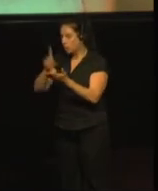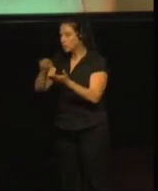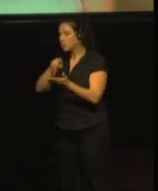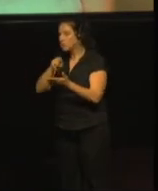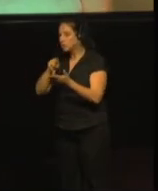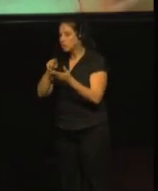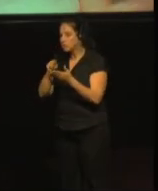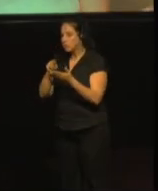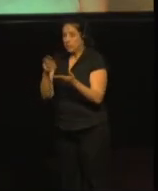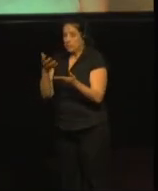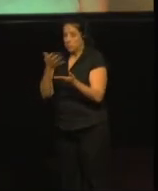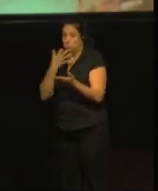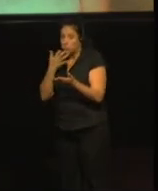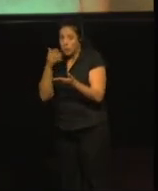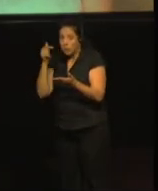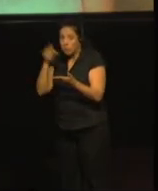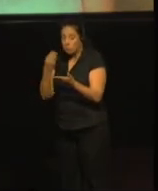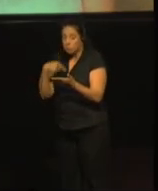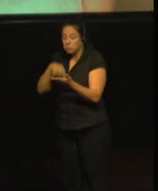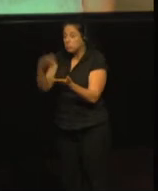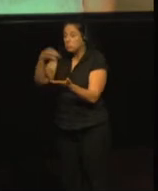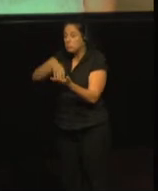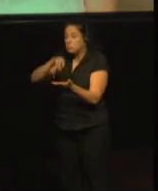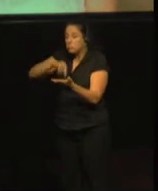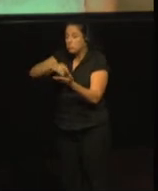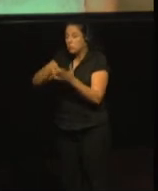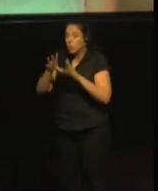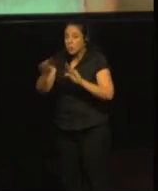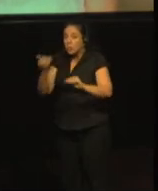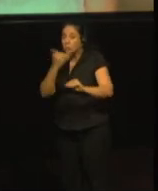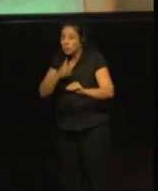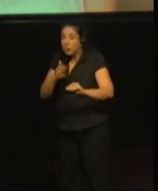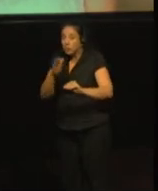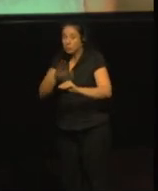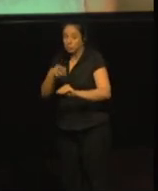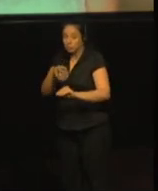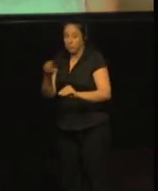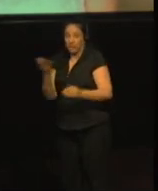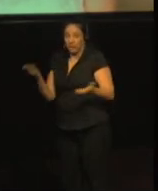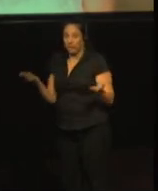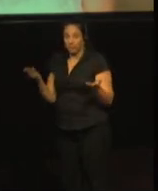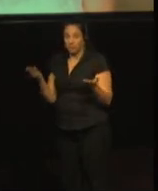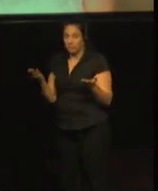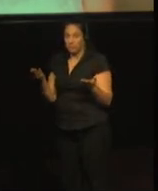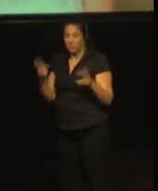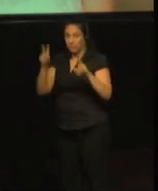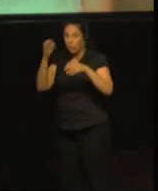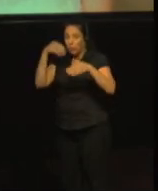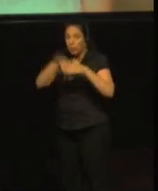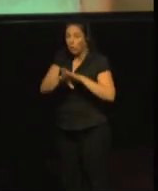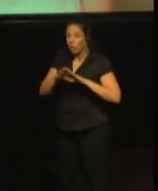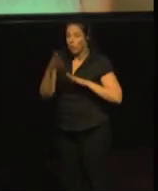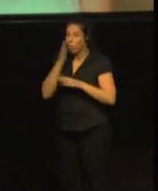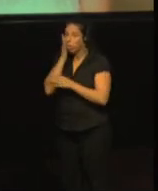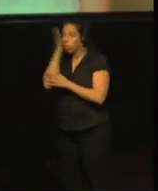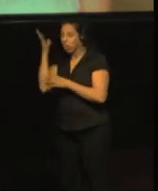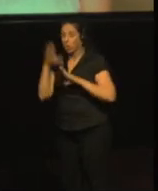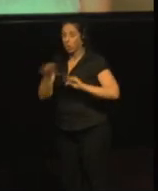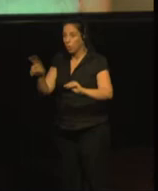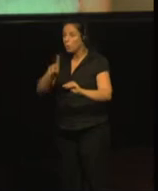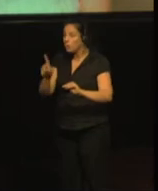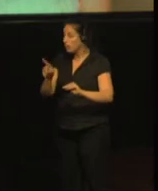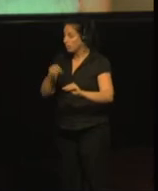No sirve para nada si el equipamiento técnico está escondida y no se utiliza. ¿Es necesario